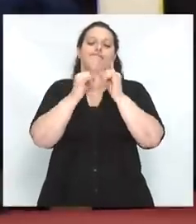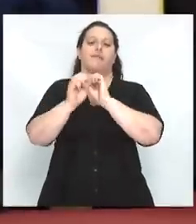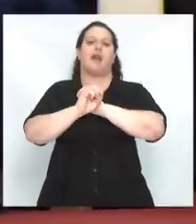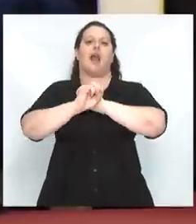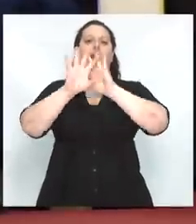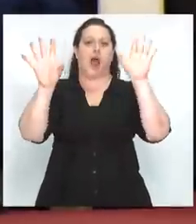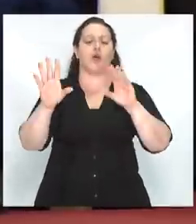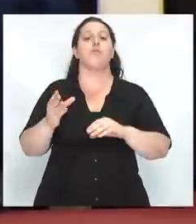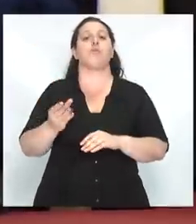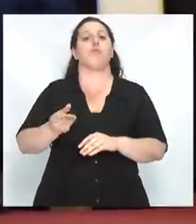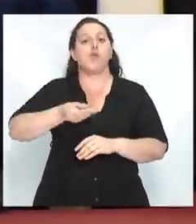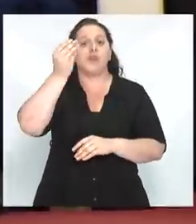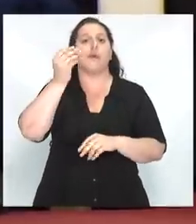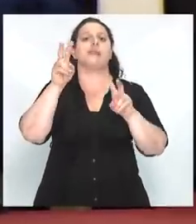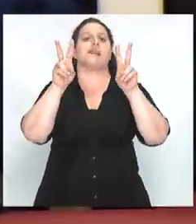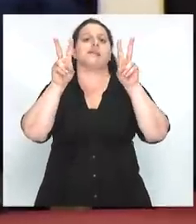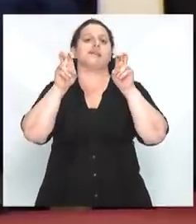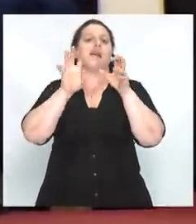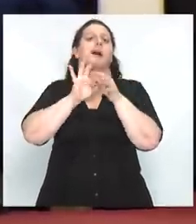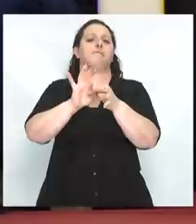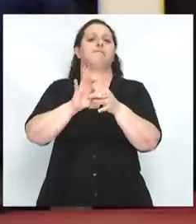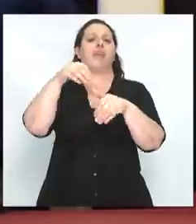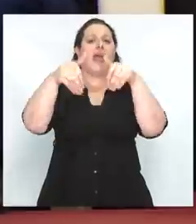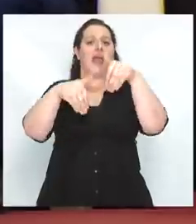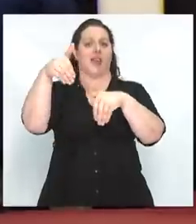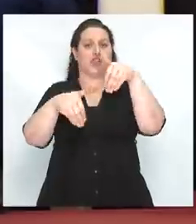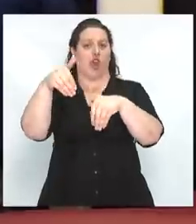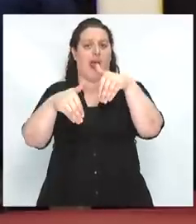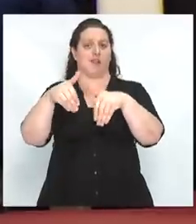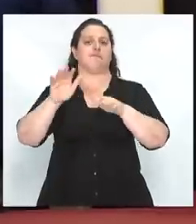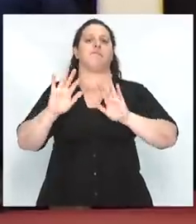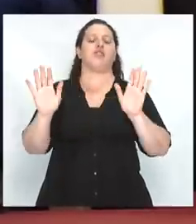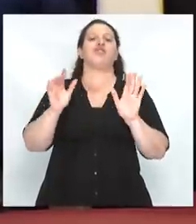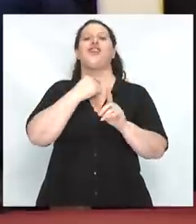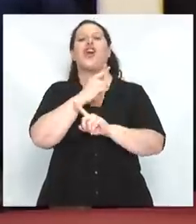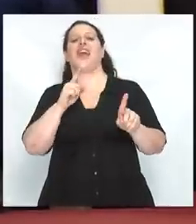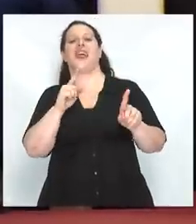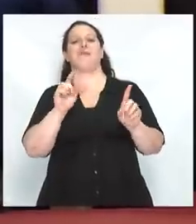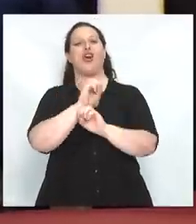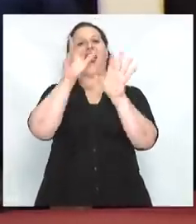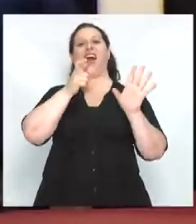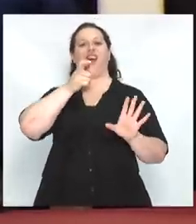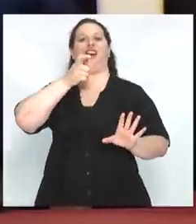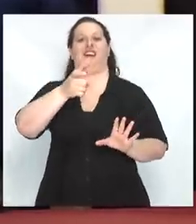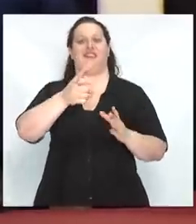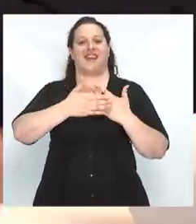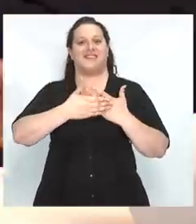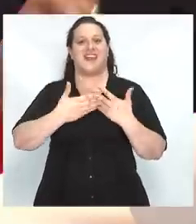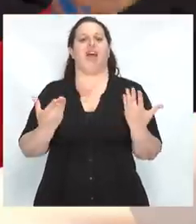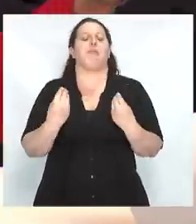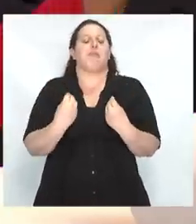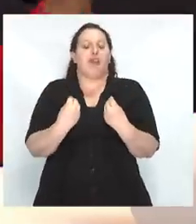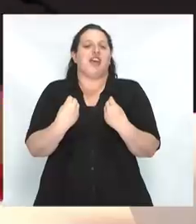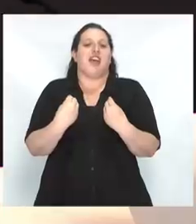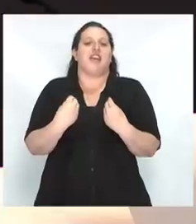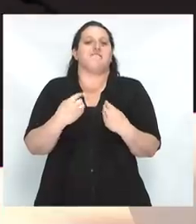cuestiones electorales nos interesa no referenciarnos en términos de izquierdas. ¿Por qué? Porque la izquierda